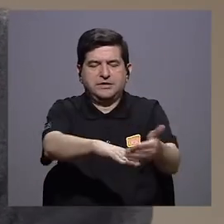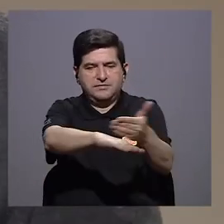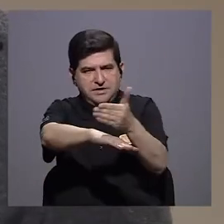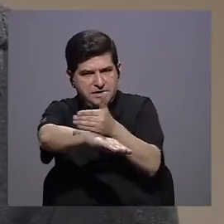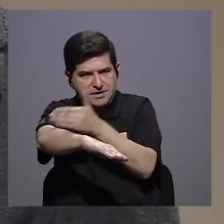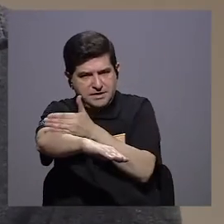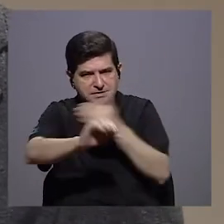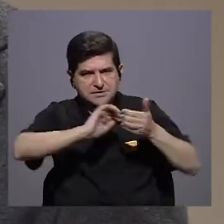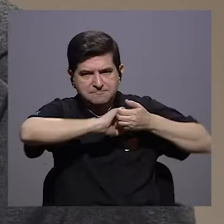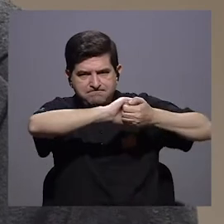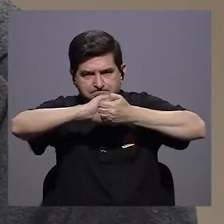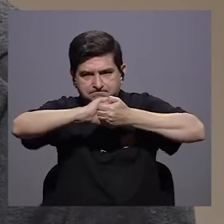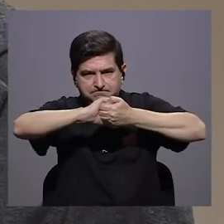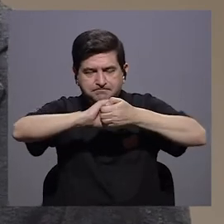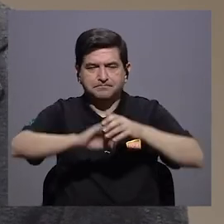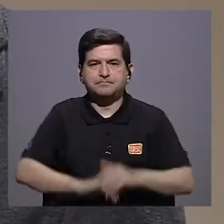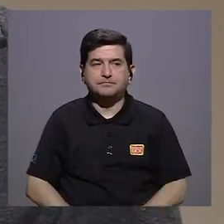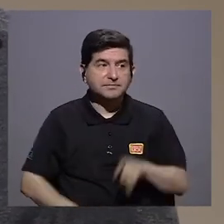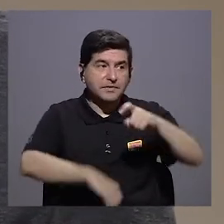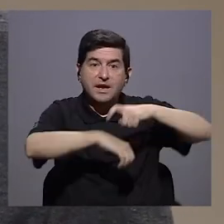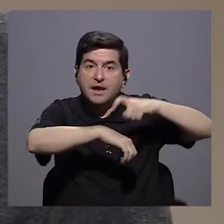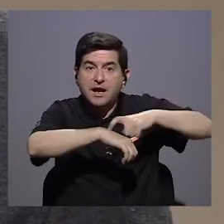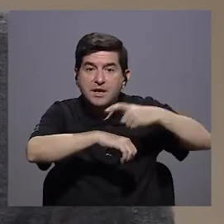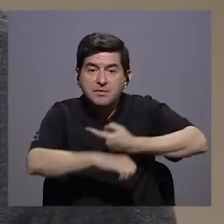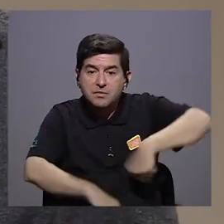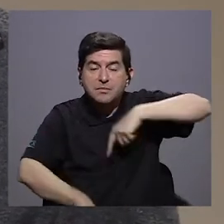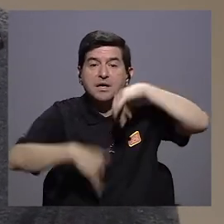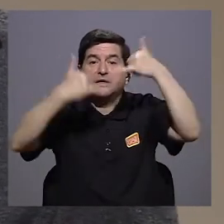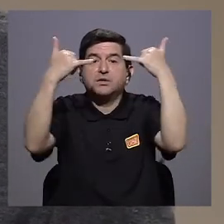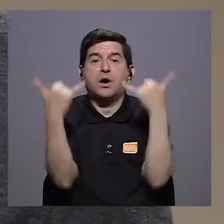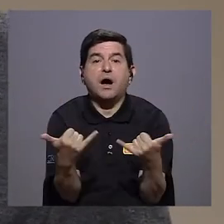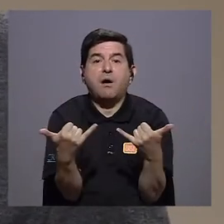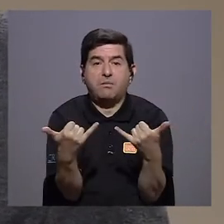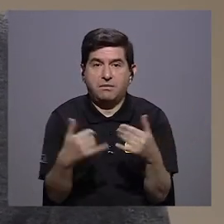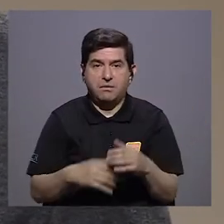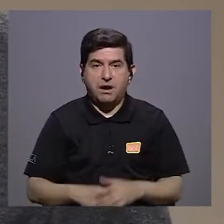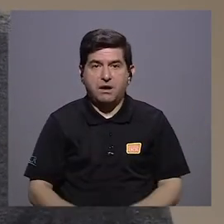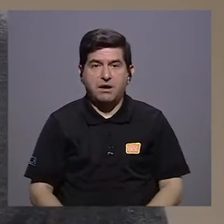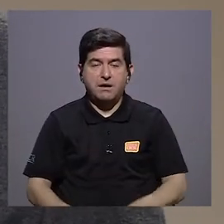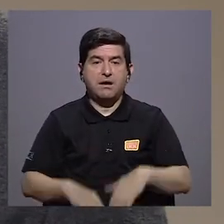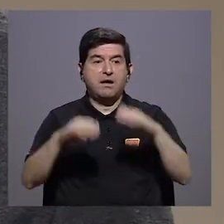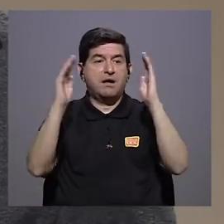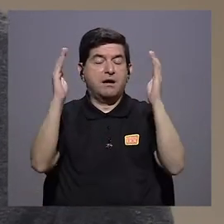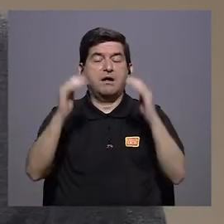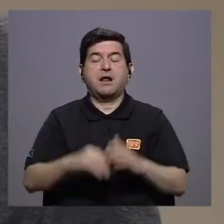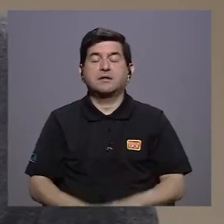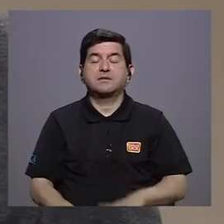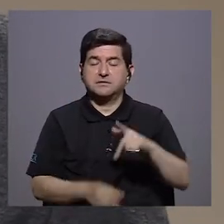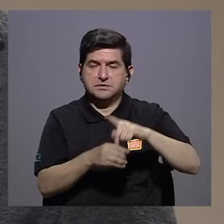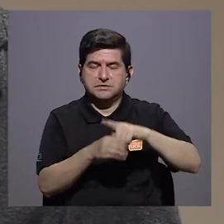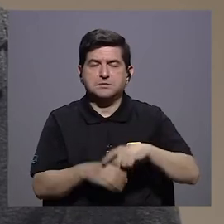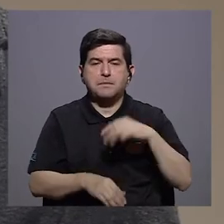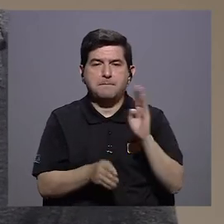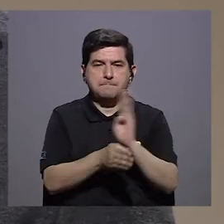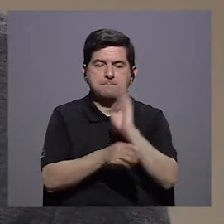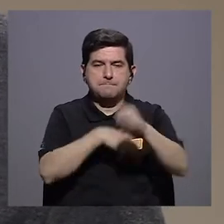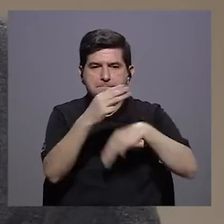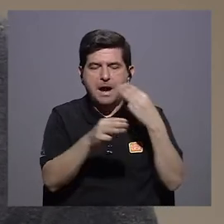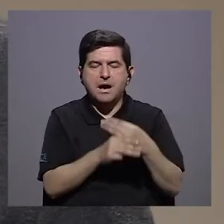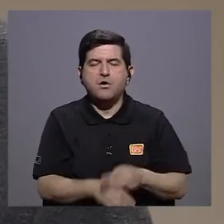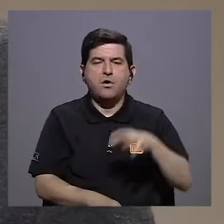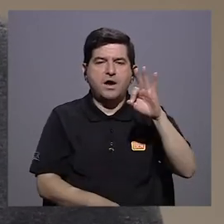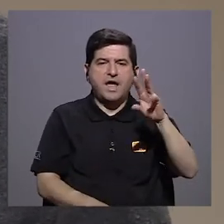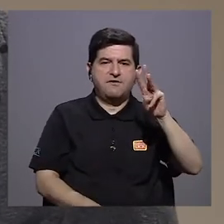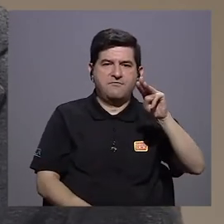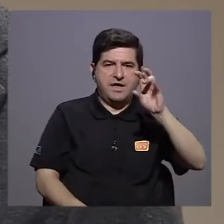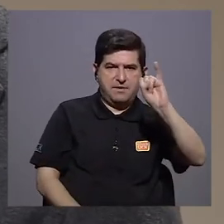como aliados, ¿verdad? Entonces, en ese momento nos encontramos ahora, donde grandes jugadores como el Banco Mundial, el Fondo